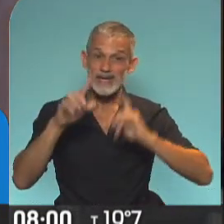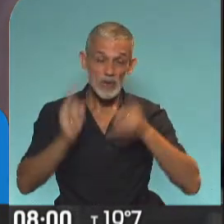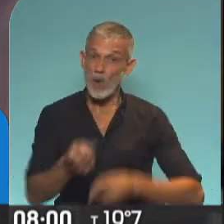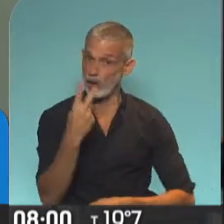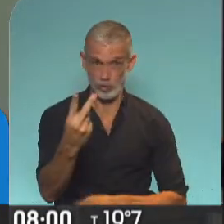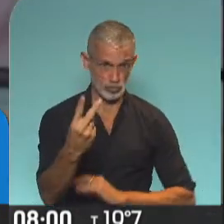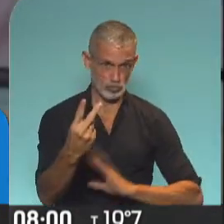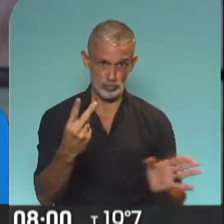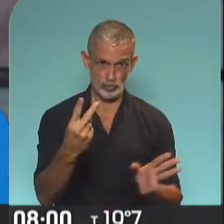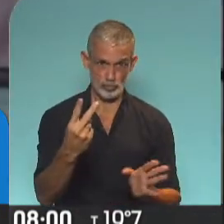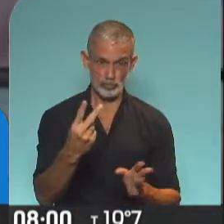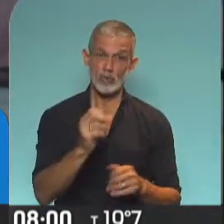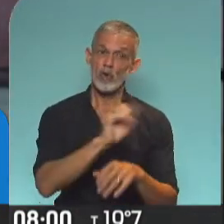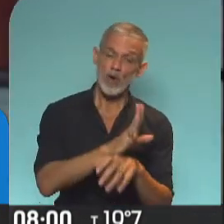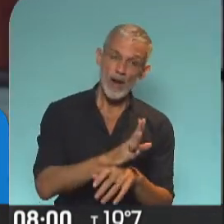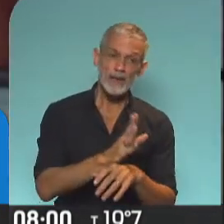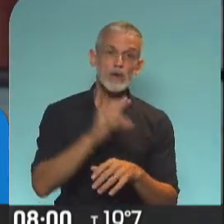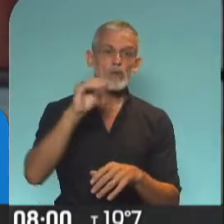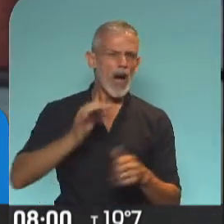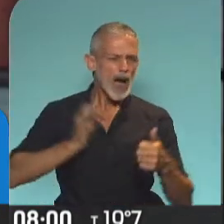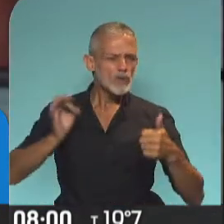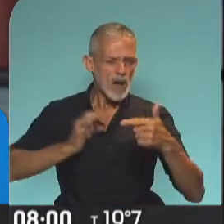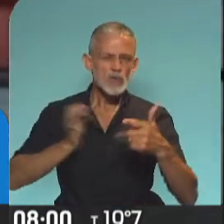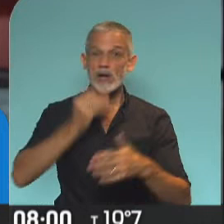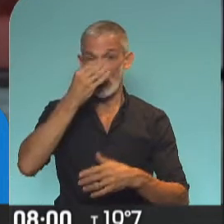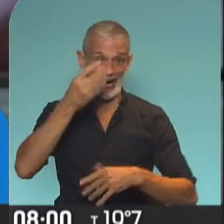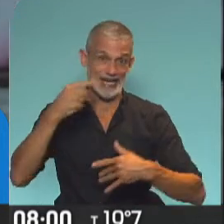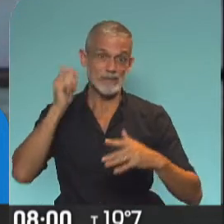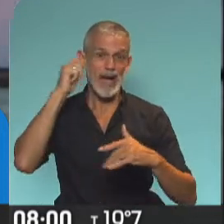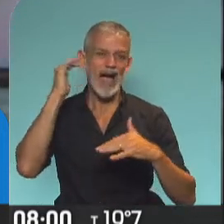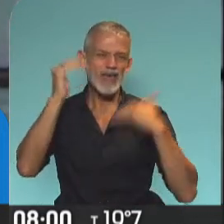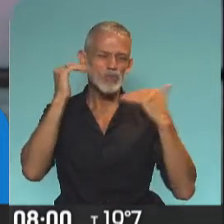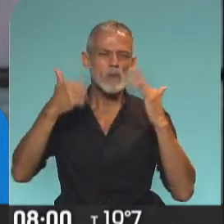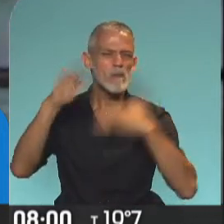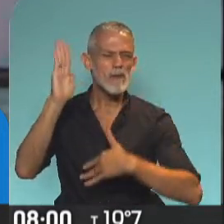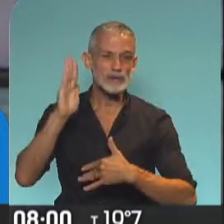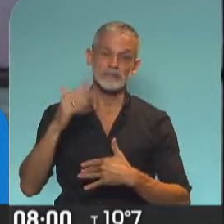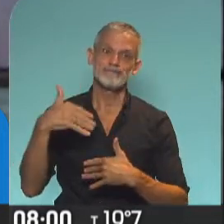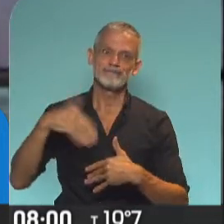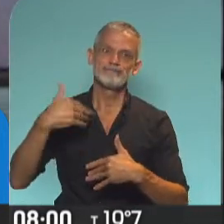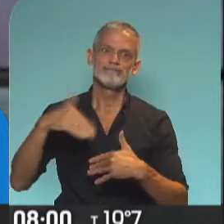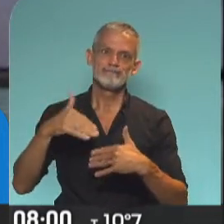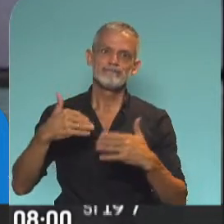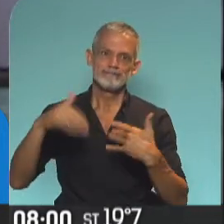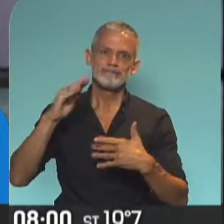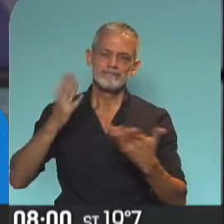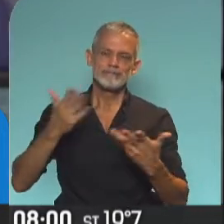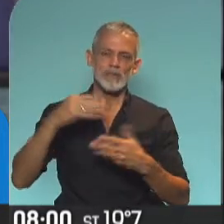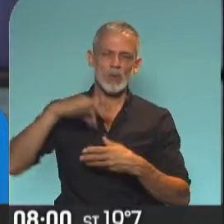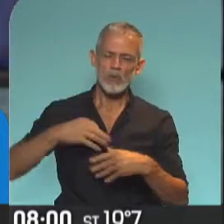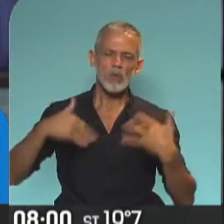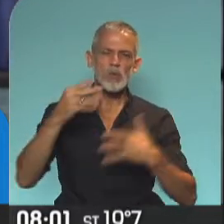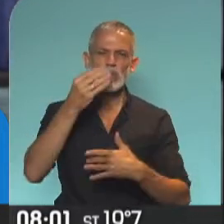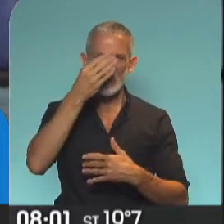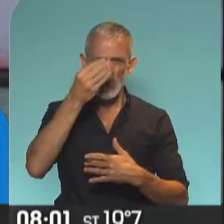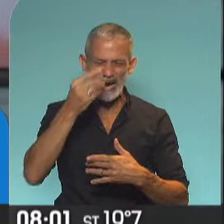contra la gripe. Exactamente. Hay que vacunarse todos los años contra la gripe. Los adultos mayores son sin duda la población de riesgo más importante, al igual que con